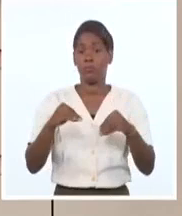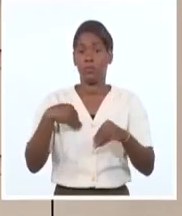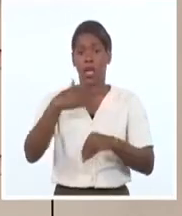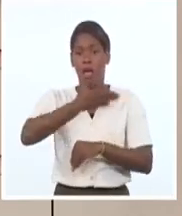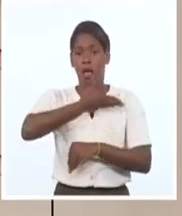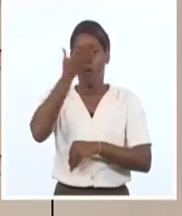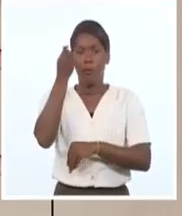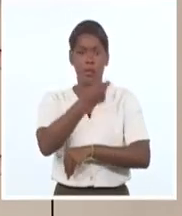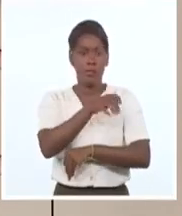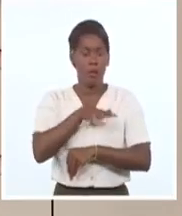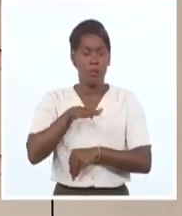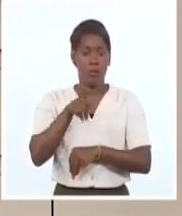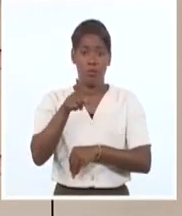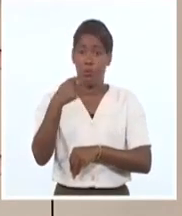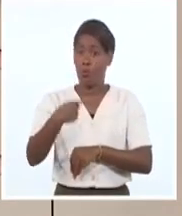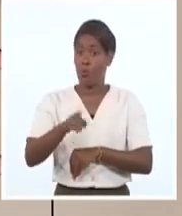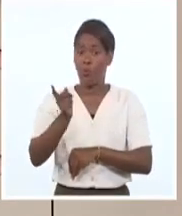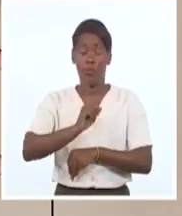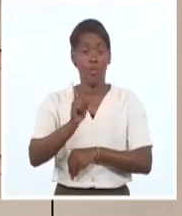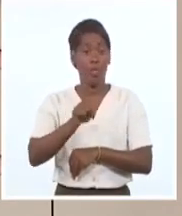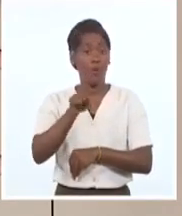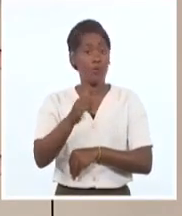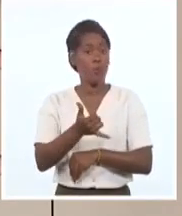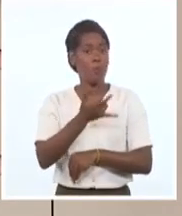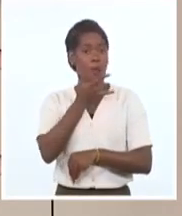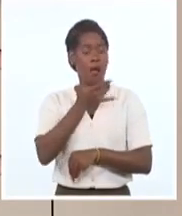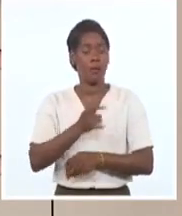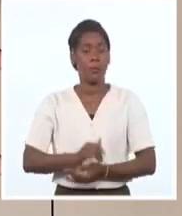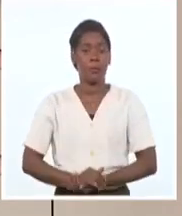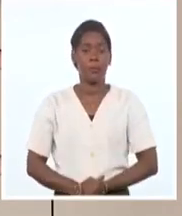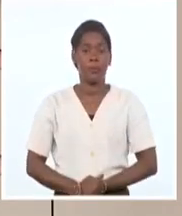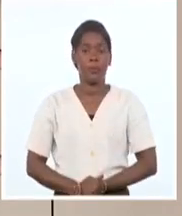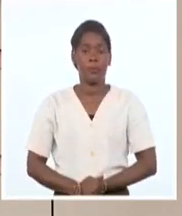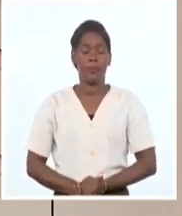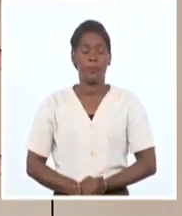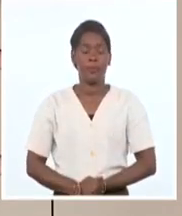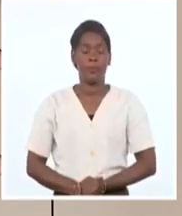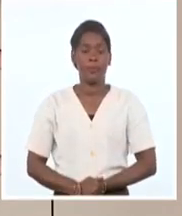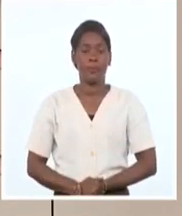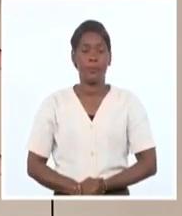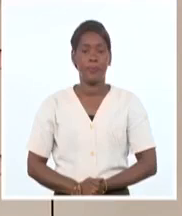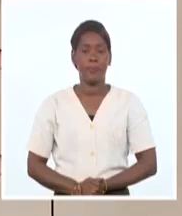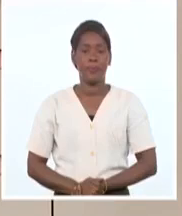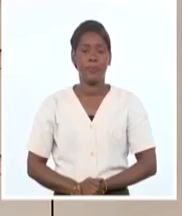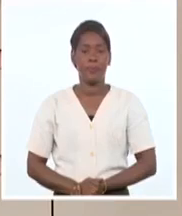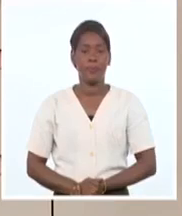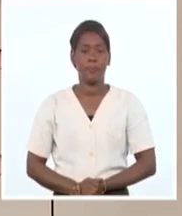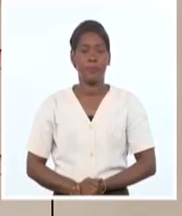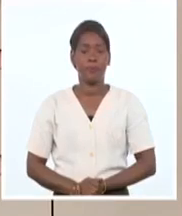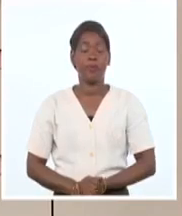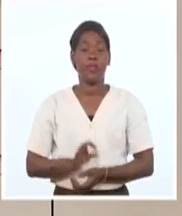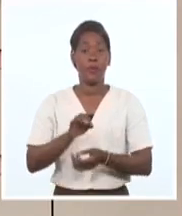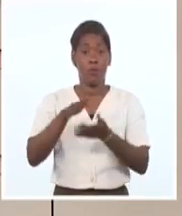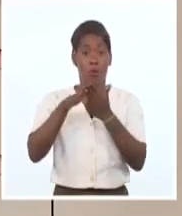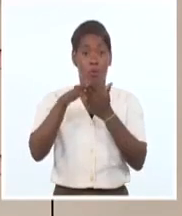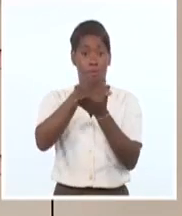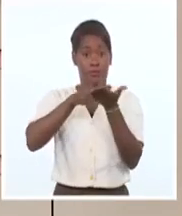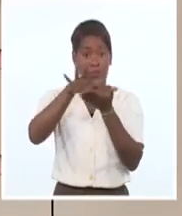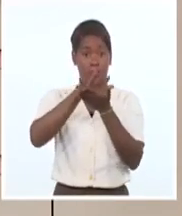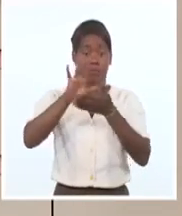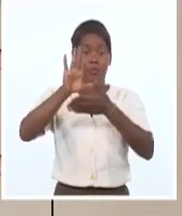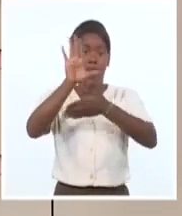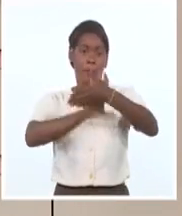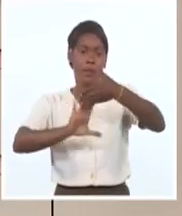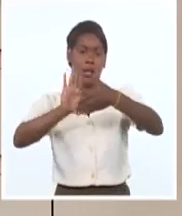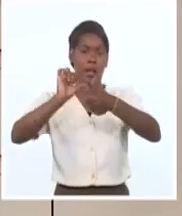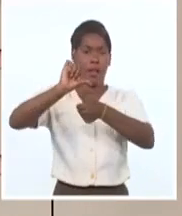no se puede ser juez y parte. Veamos el panorama en su conjunto. En una región como la nuestra, América Latina